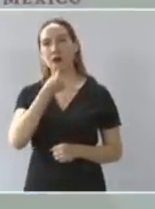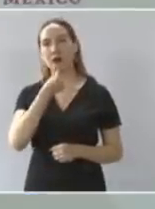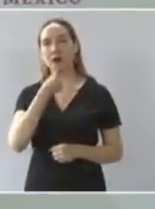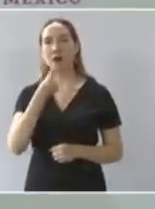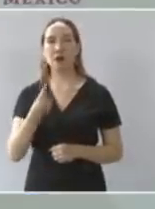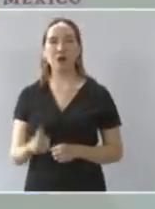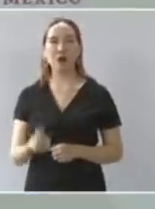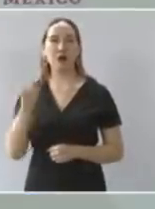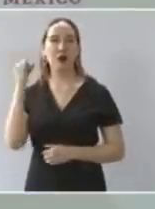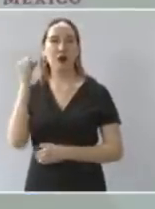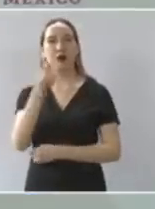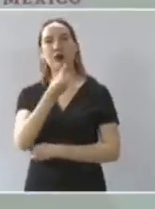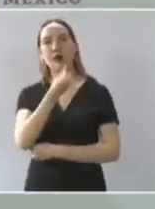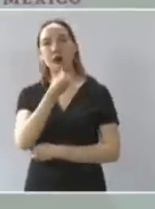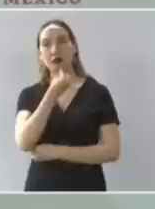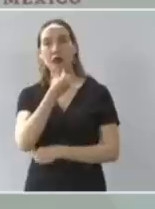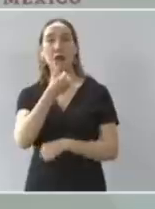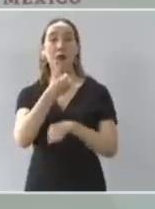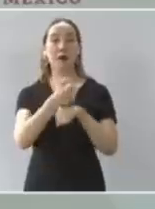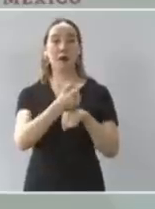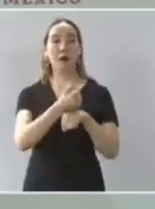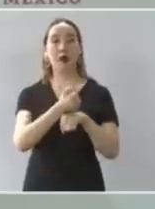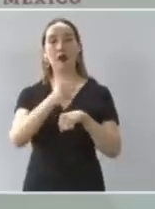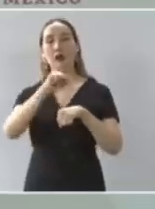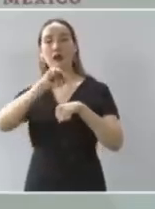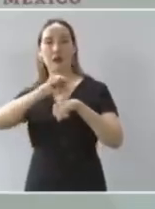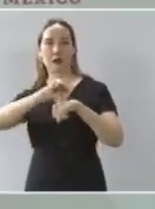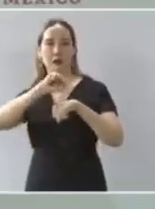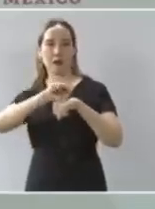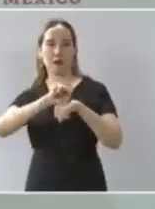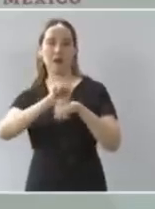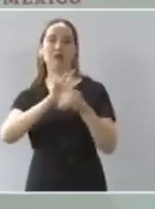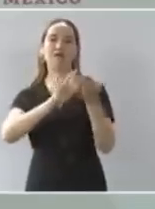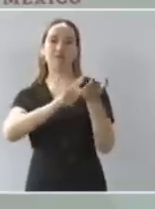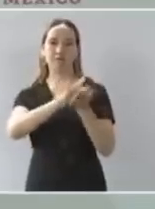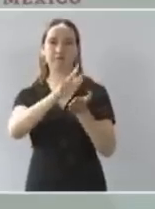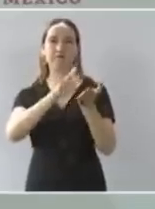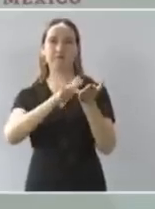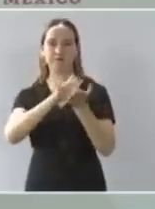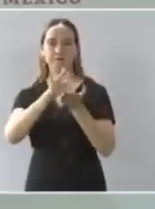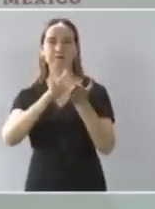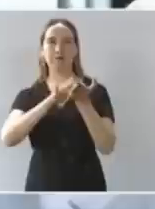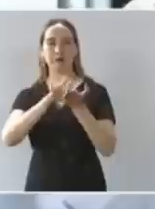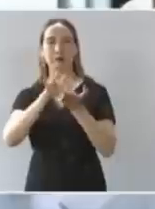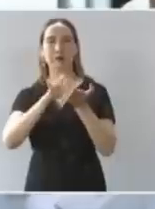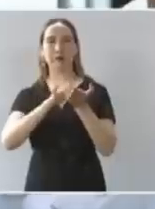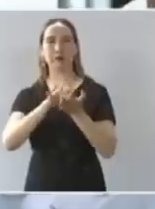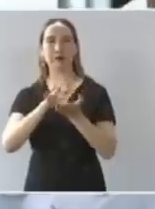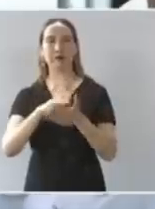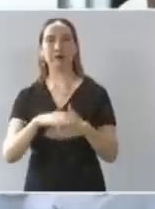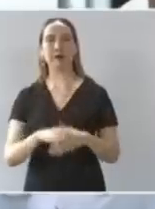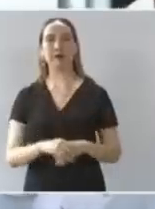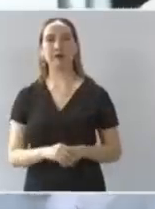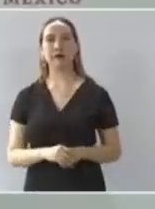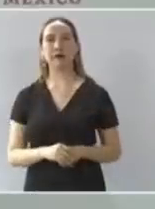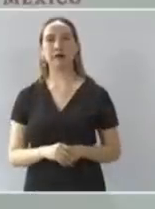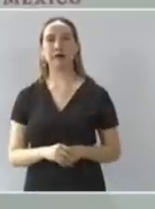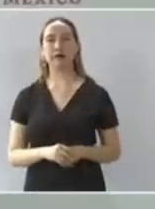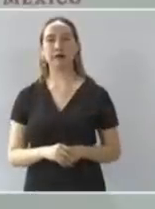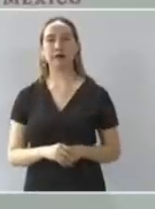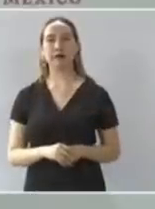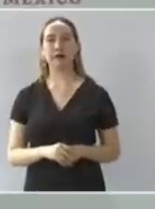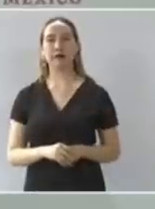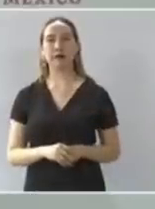preescolar la primaria y la secundaria también les quiero comentar aquí habrán el